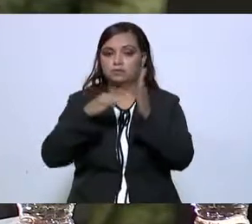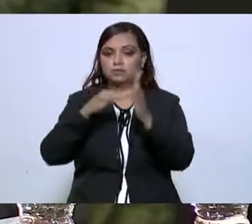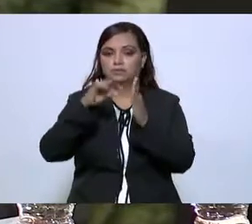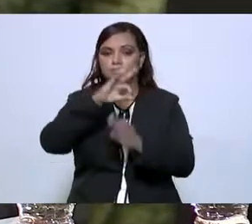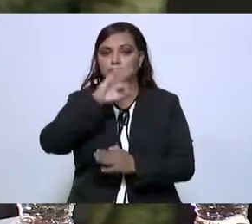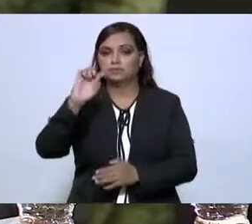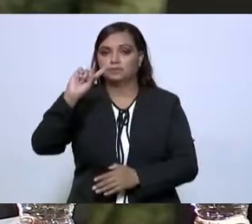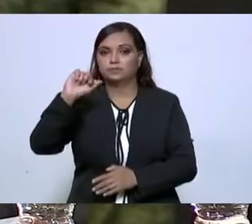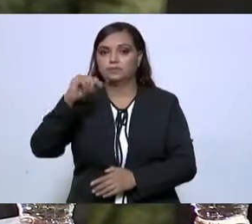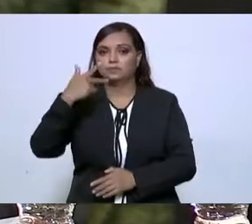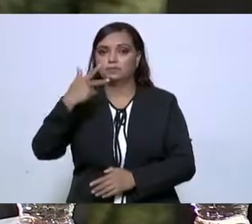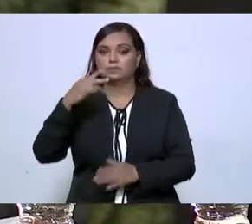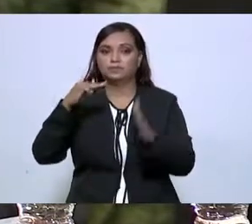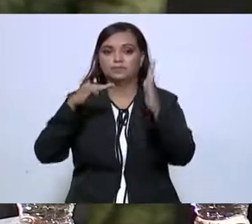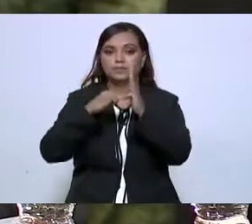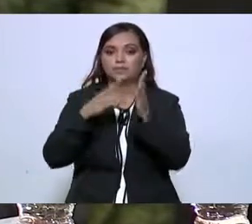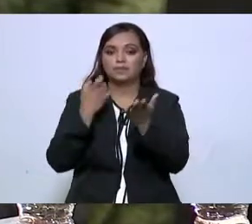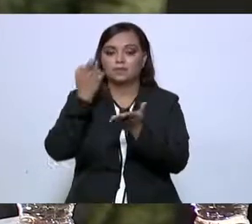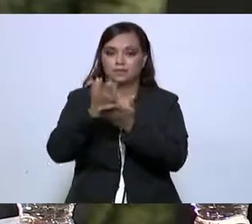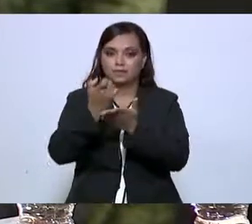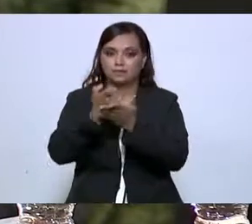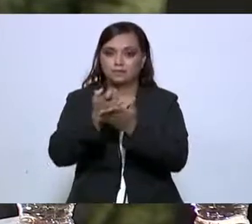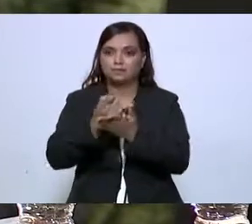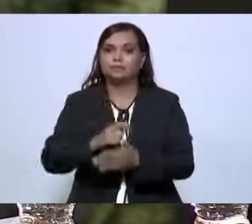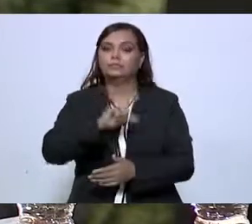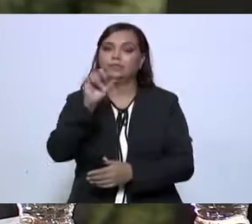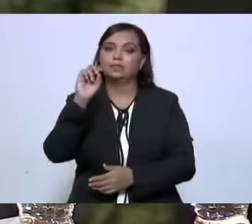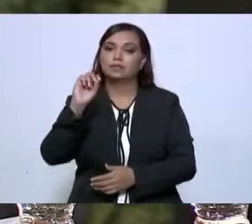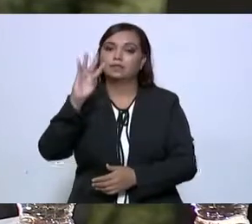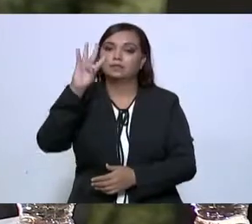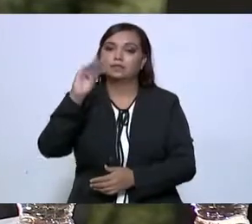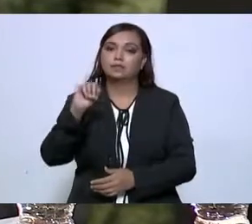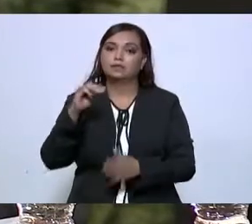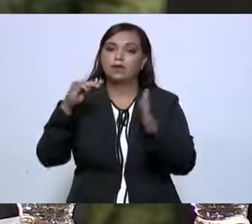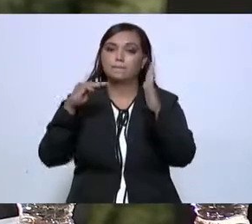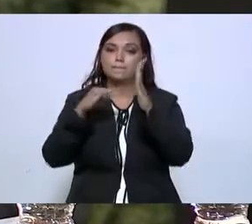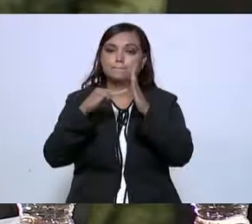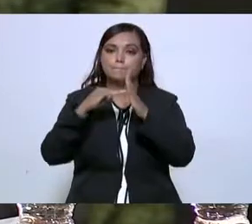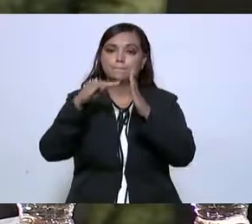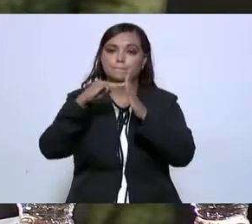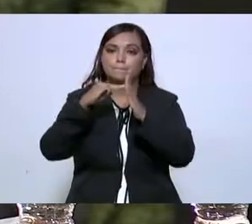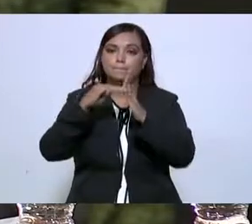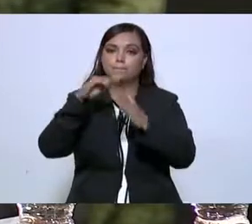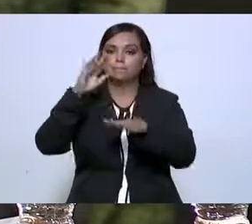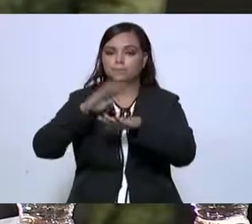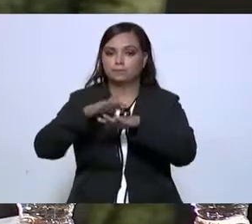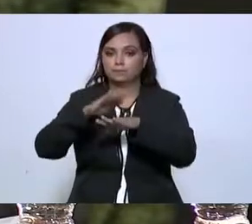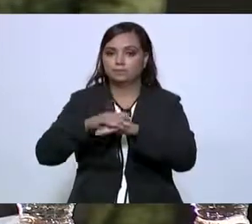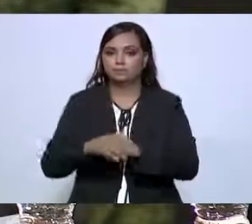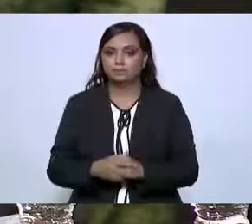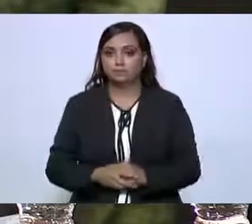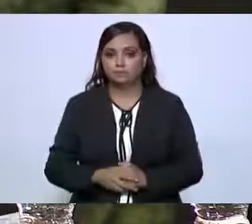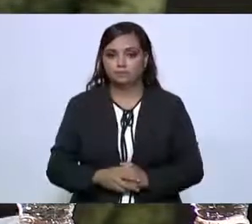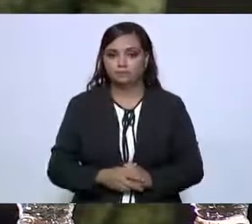348 mil pesos y 39 millones respectivamente.